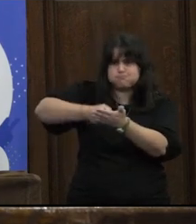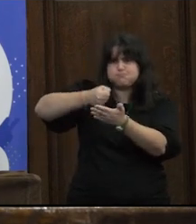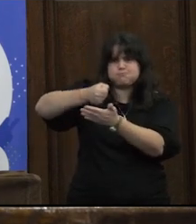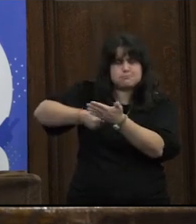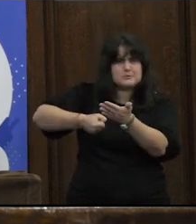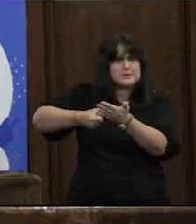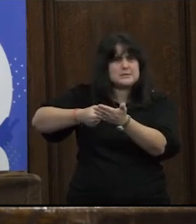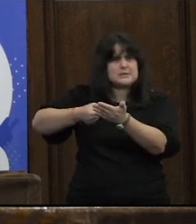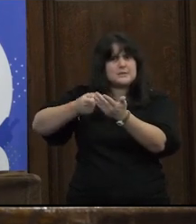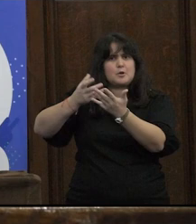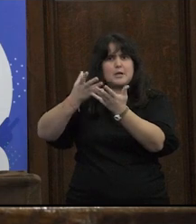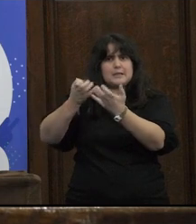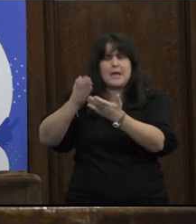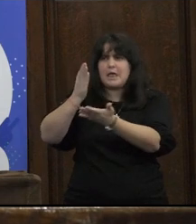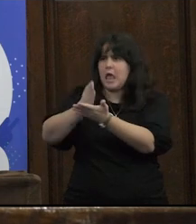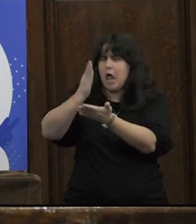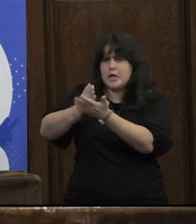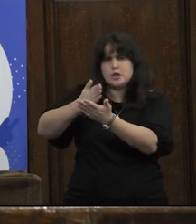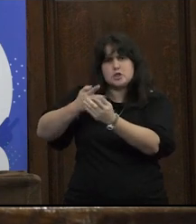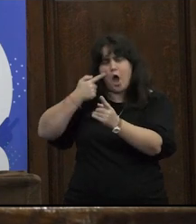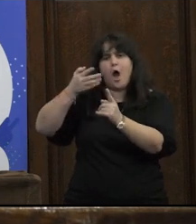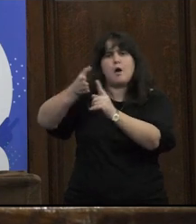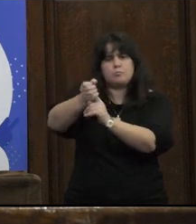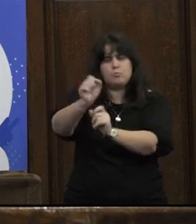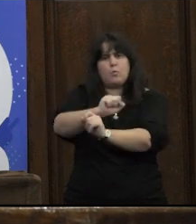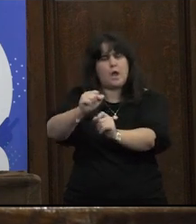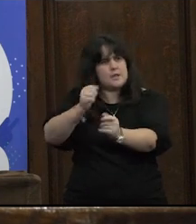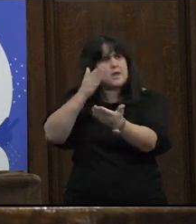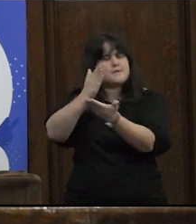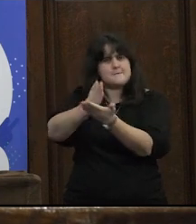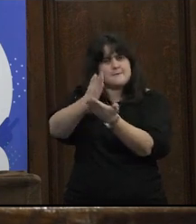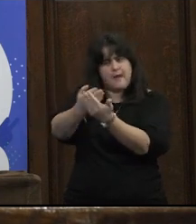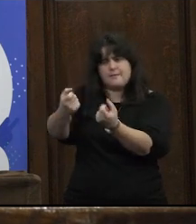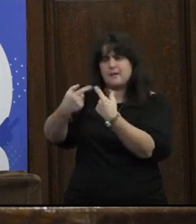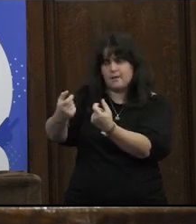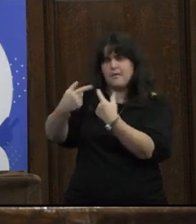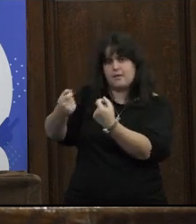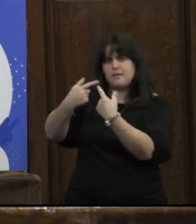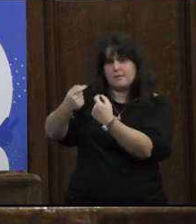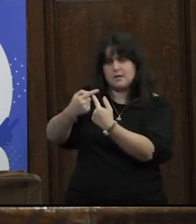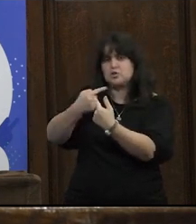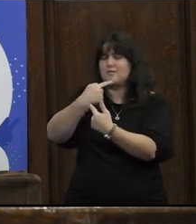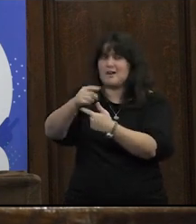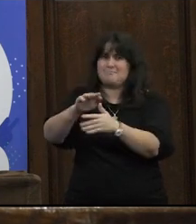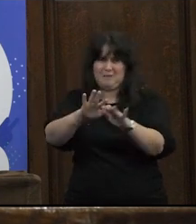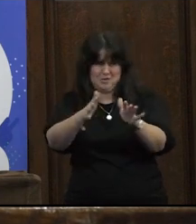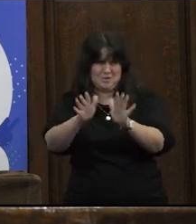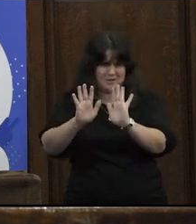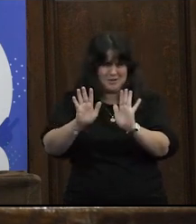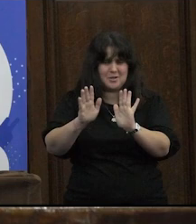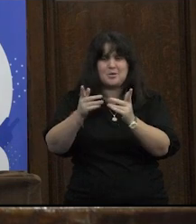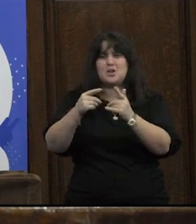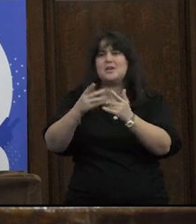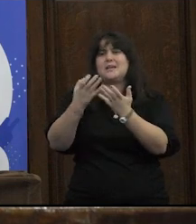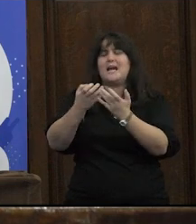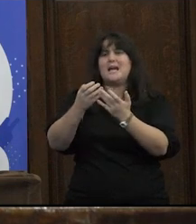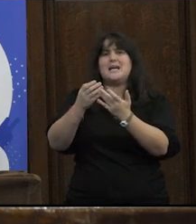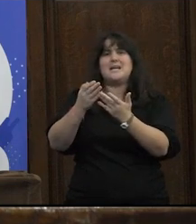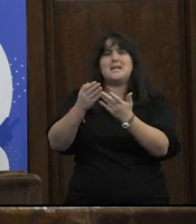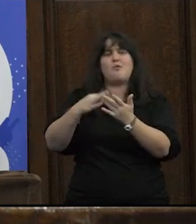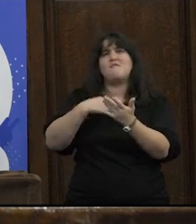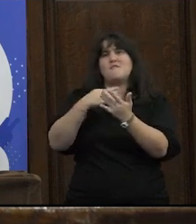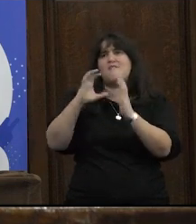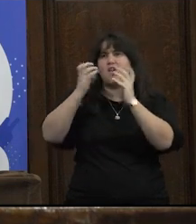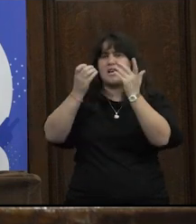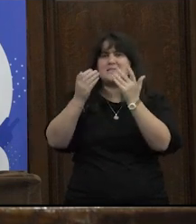por un montón de por alcanzar un montón de derechos ¿no? entre ellos lo voy a decir así en estos términos una vida libre